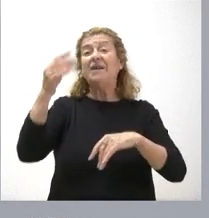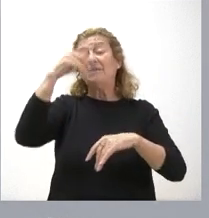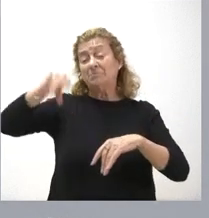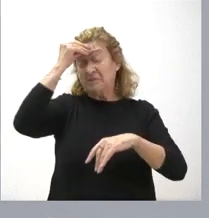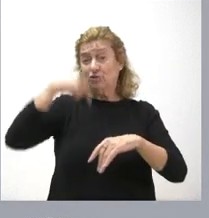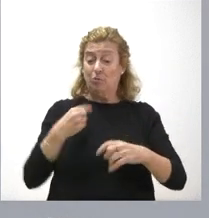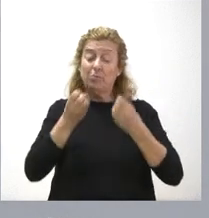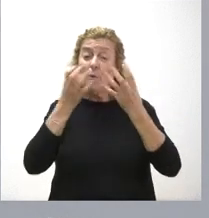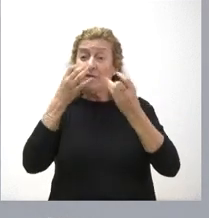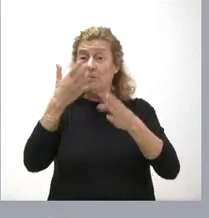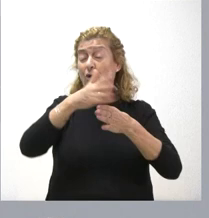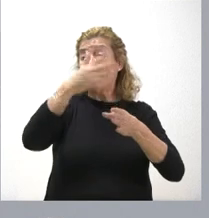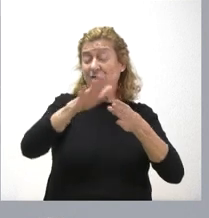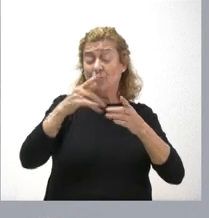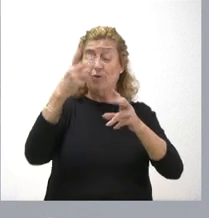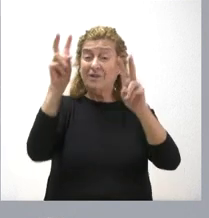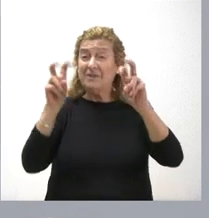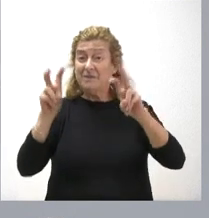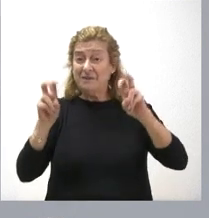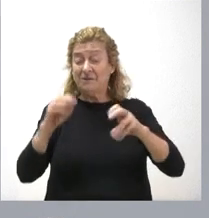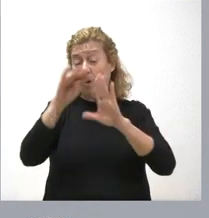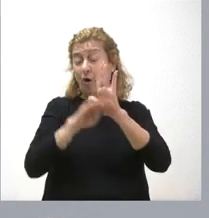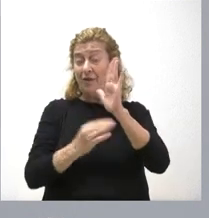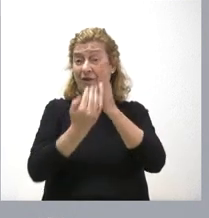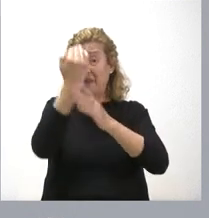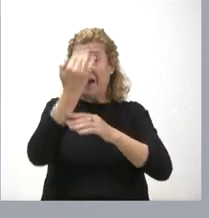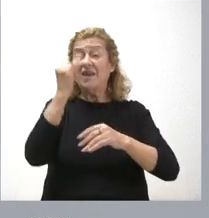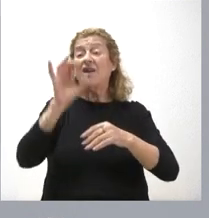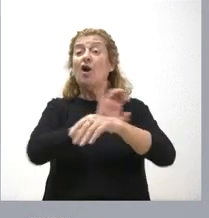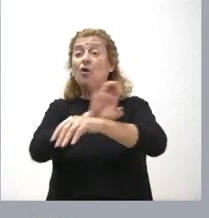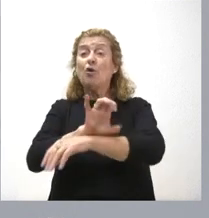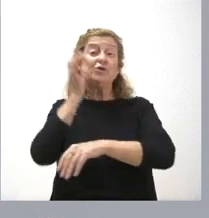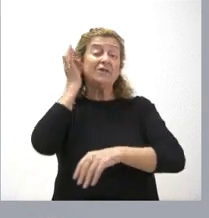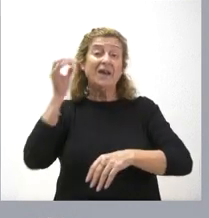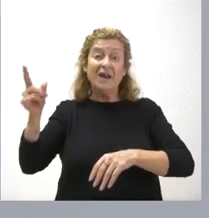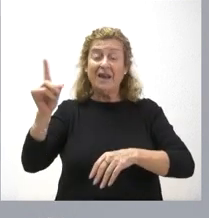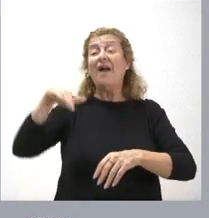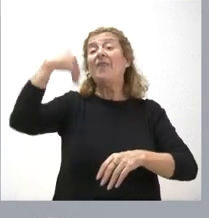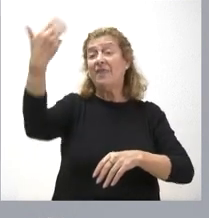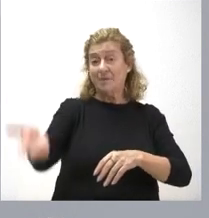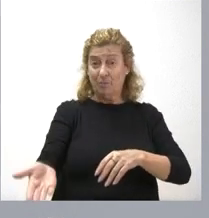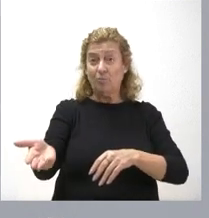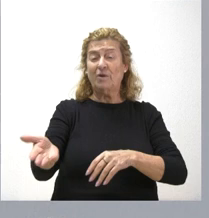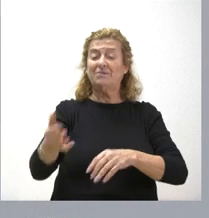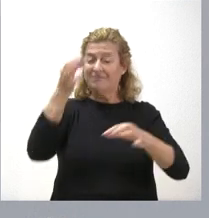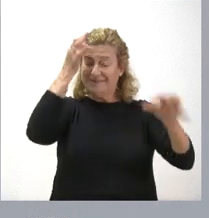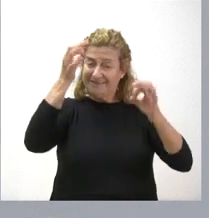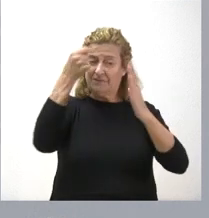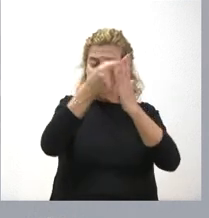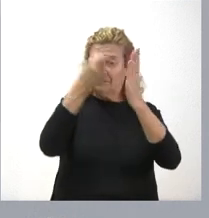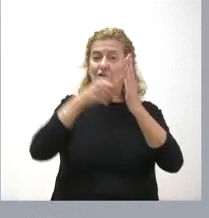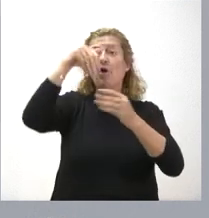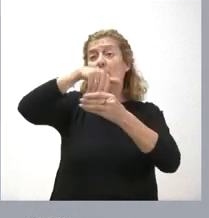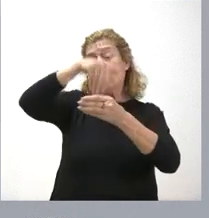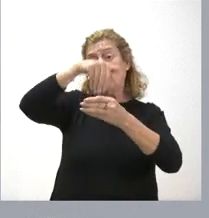asuntos del orden del día y la consejera posteriormente ya detallará el contenido de